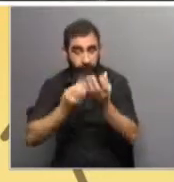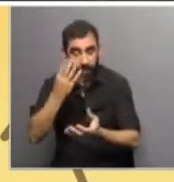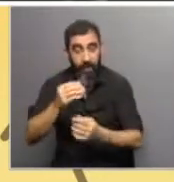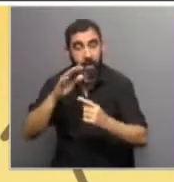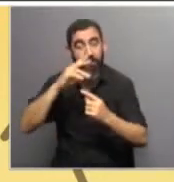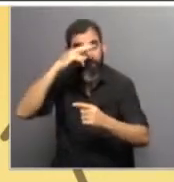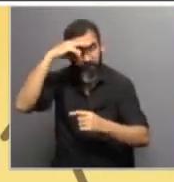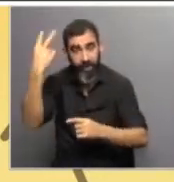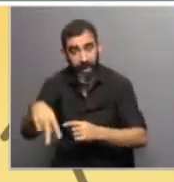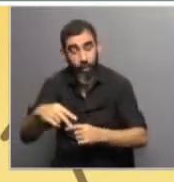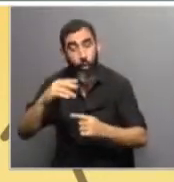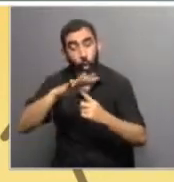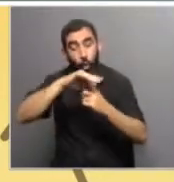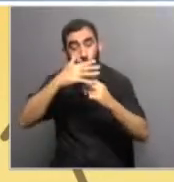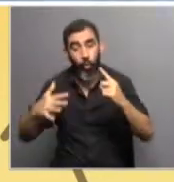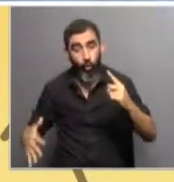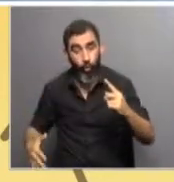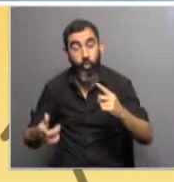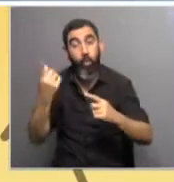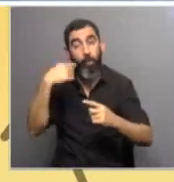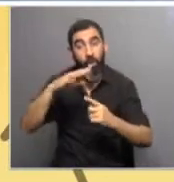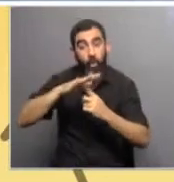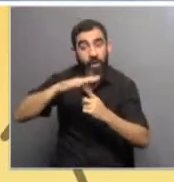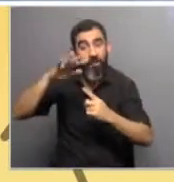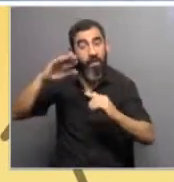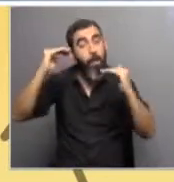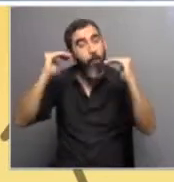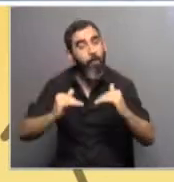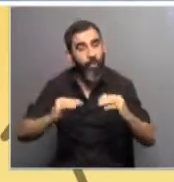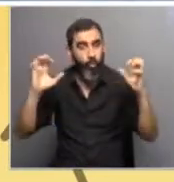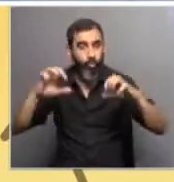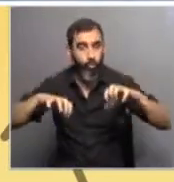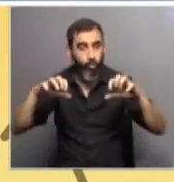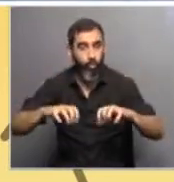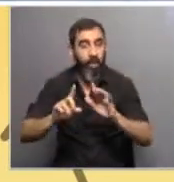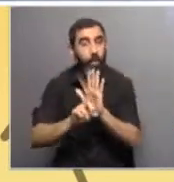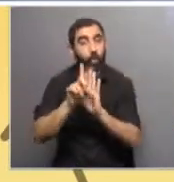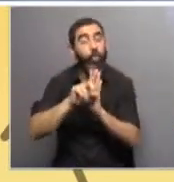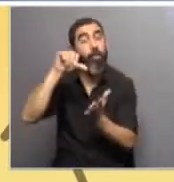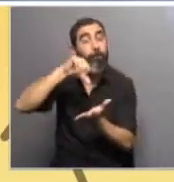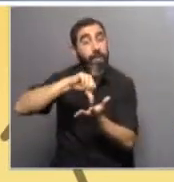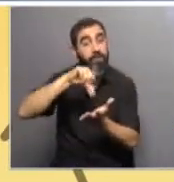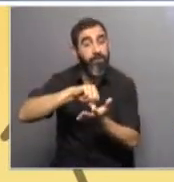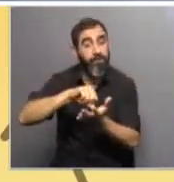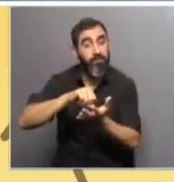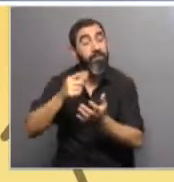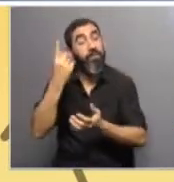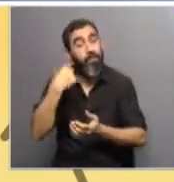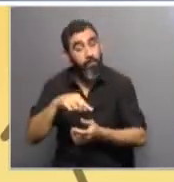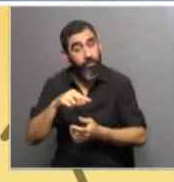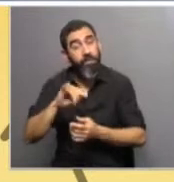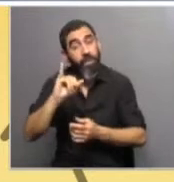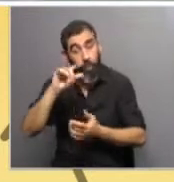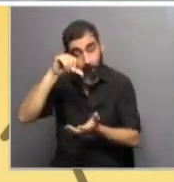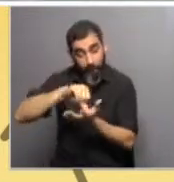verano y en otoño, en todo el país, mientras que en invierno ha habido una disminución en las lluvias en el norte del país. Entonces, ustedes fíjense que a pesar de que